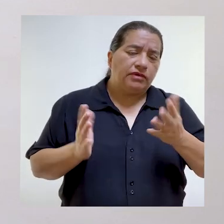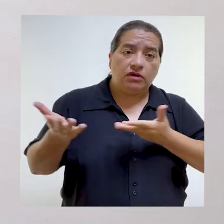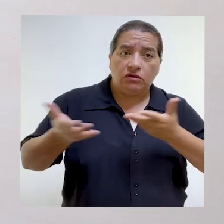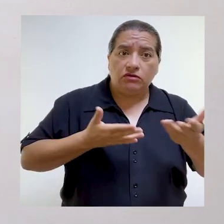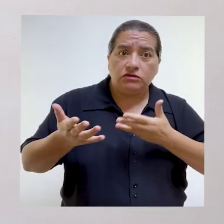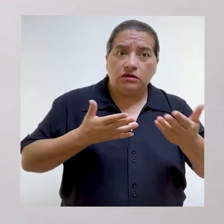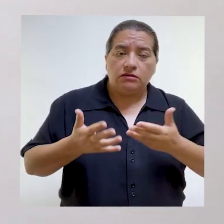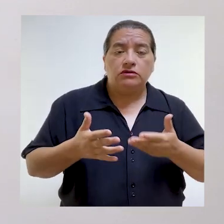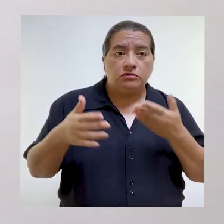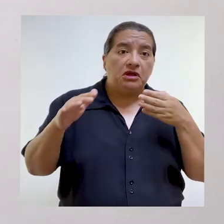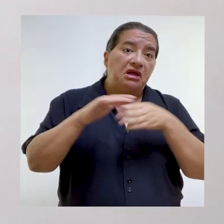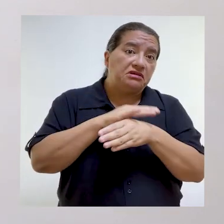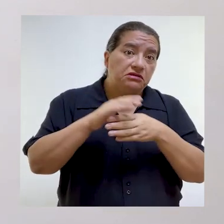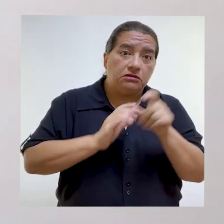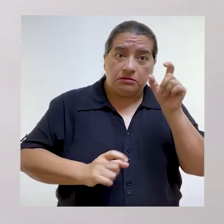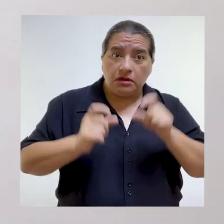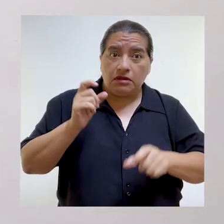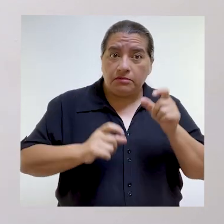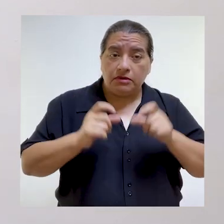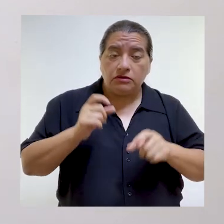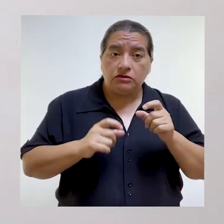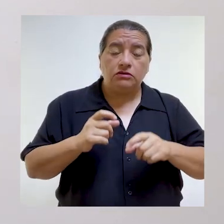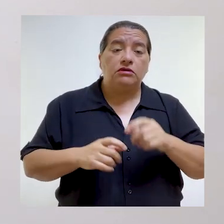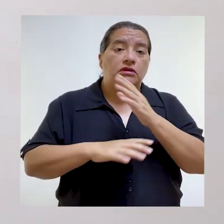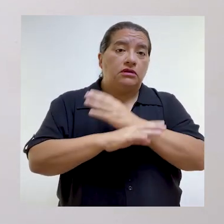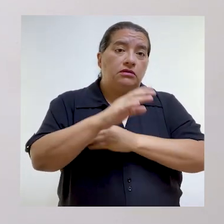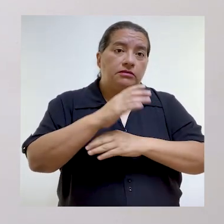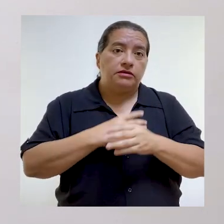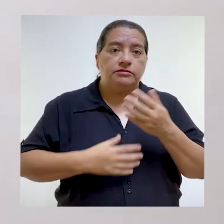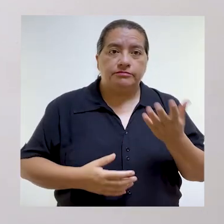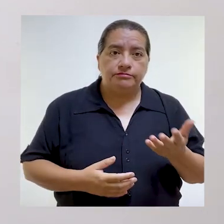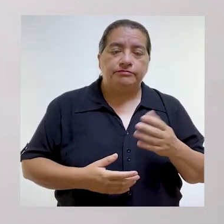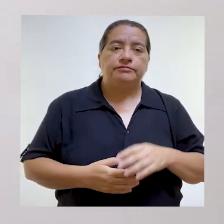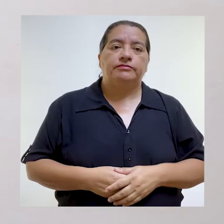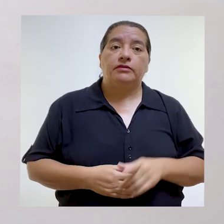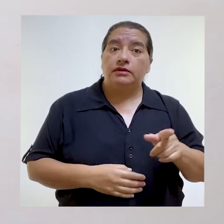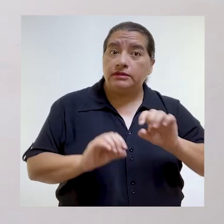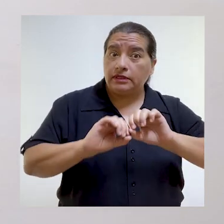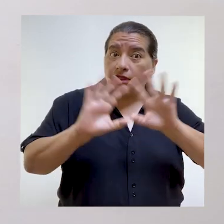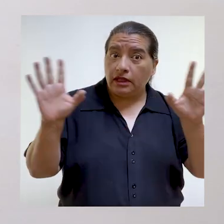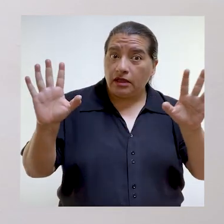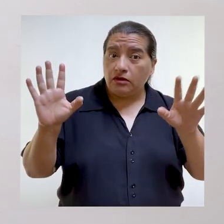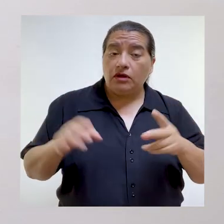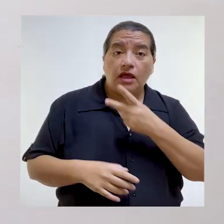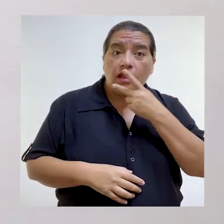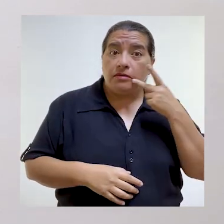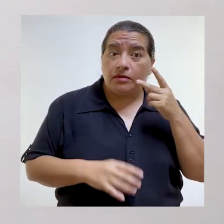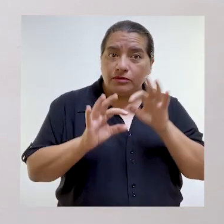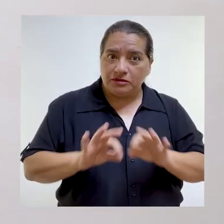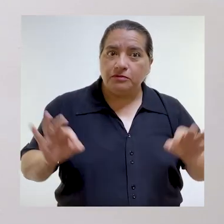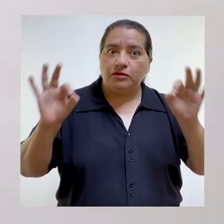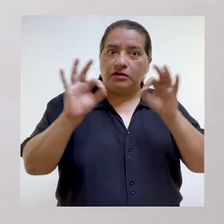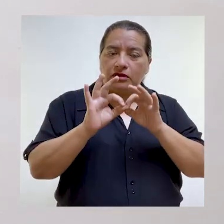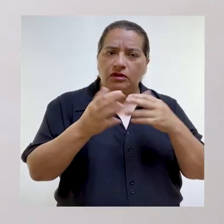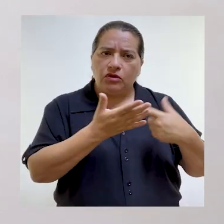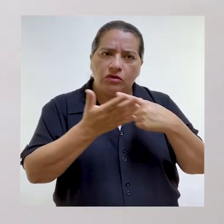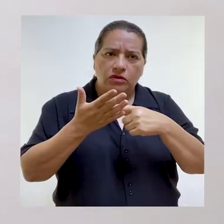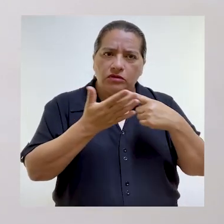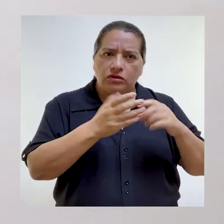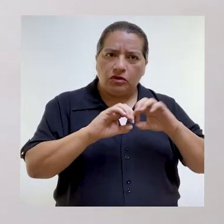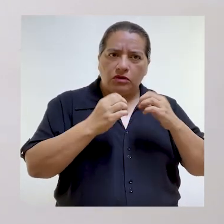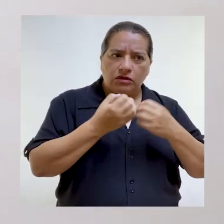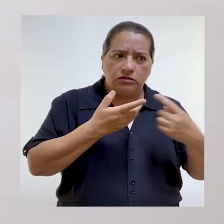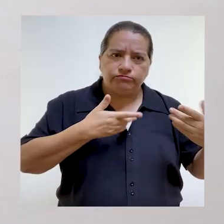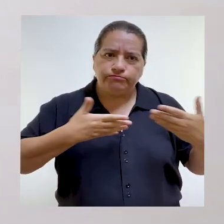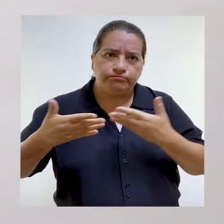aunque todavía queda mucho por hacer para lograr que los servicios sean más accesibles a las personas en situación de discapacidad. Es claro que el